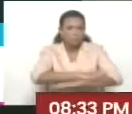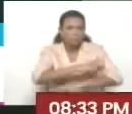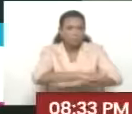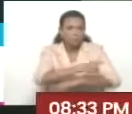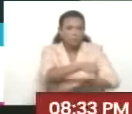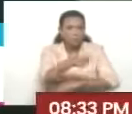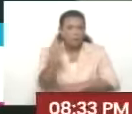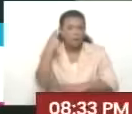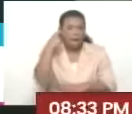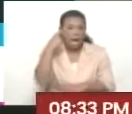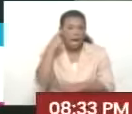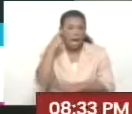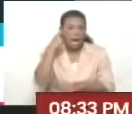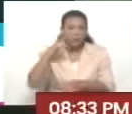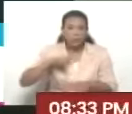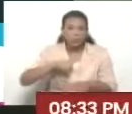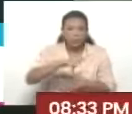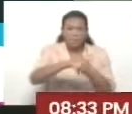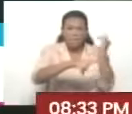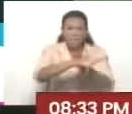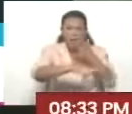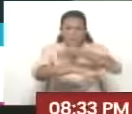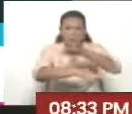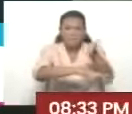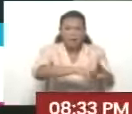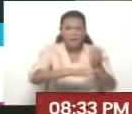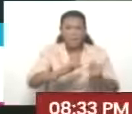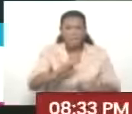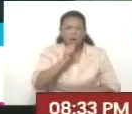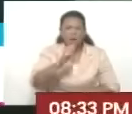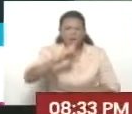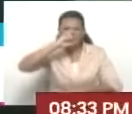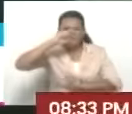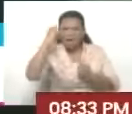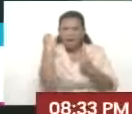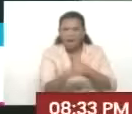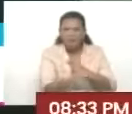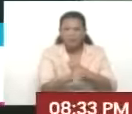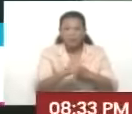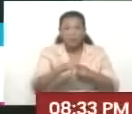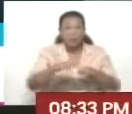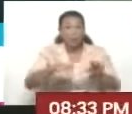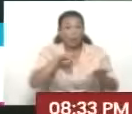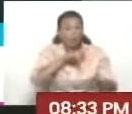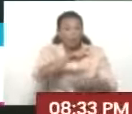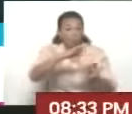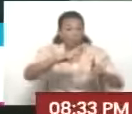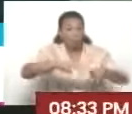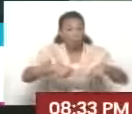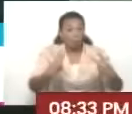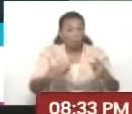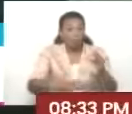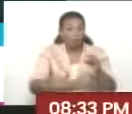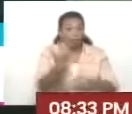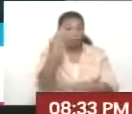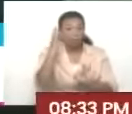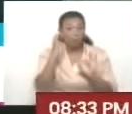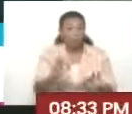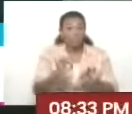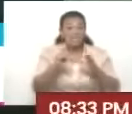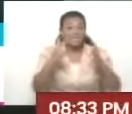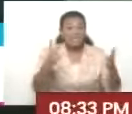Así como descuartizaron el avión por venganza, por maldad. Un avión moderno. Ese avión volaba